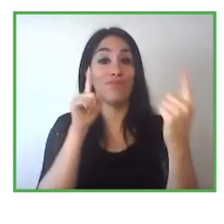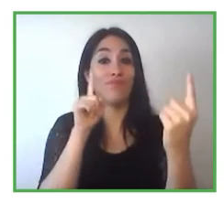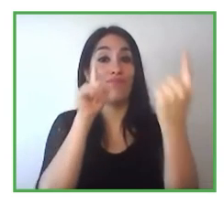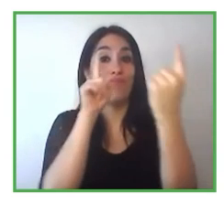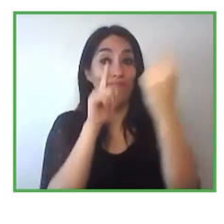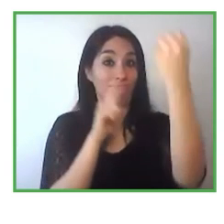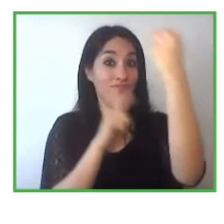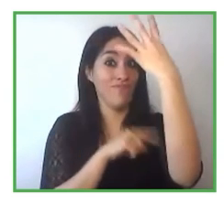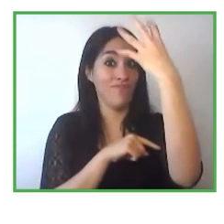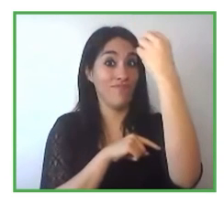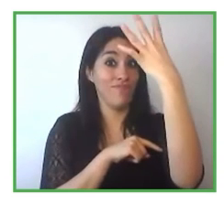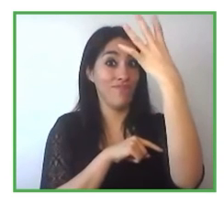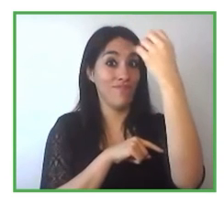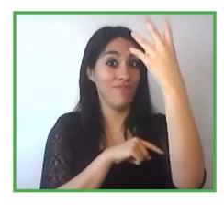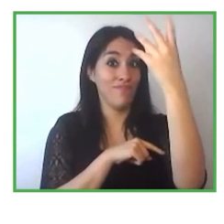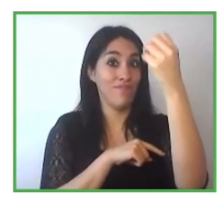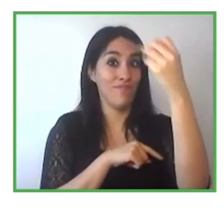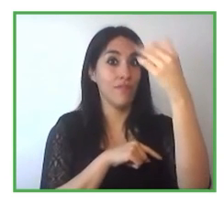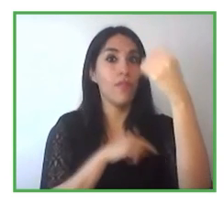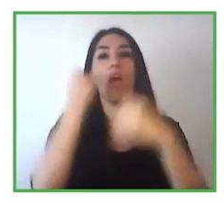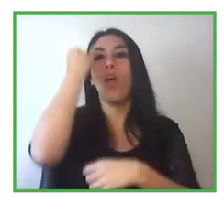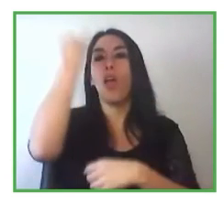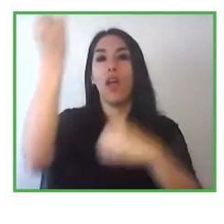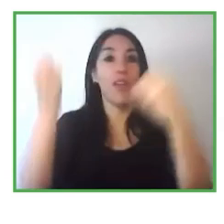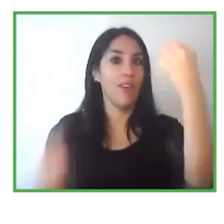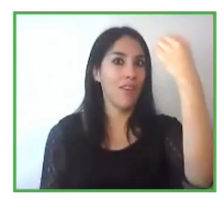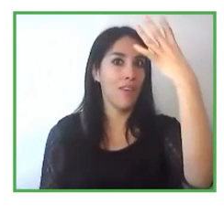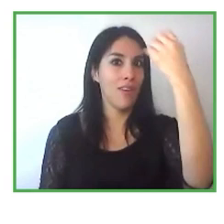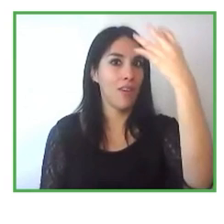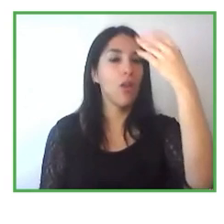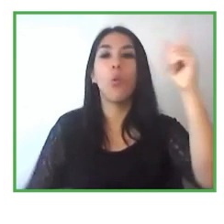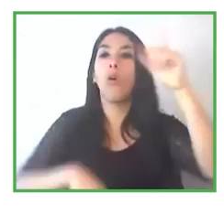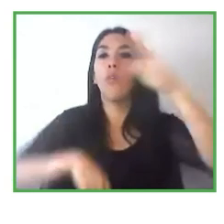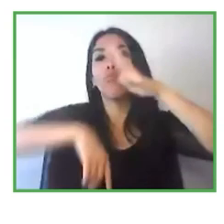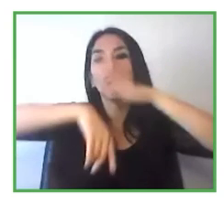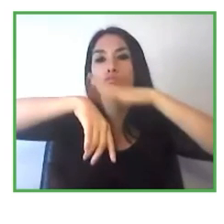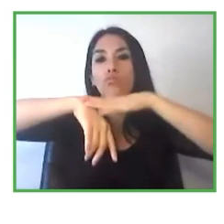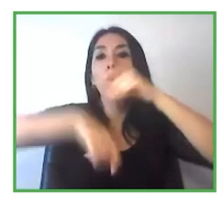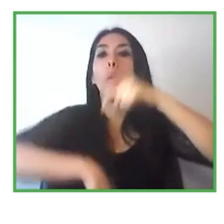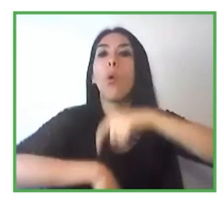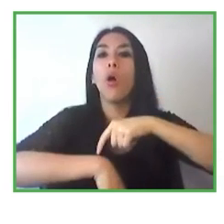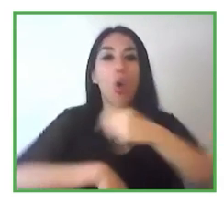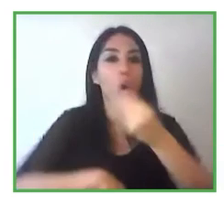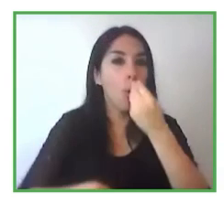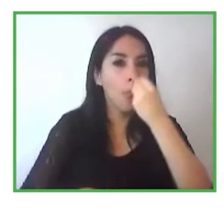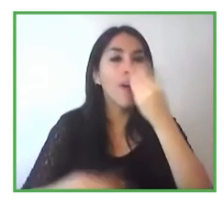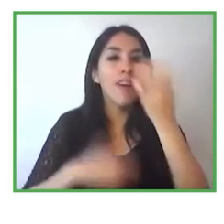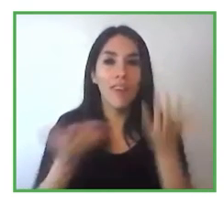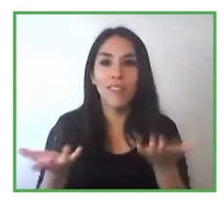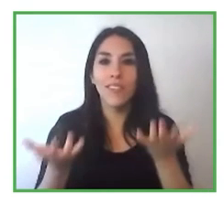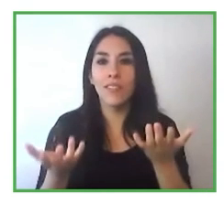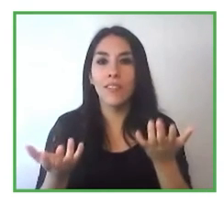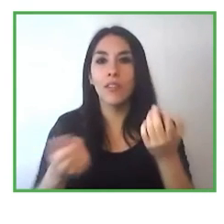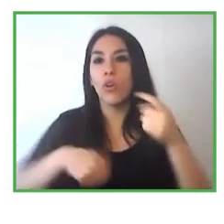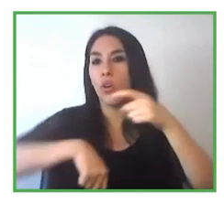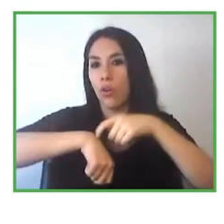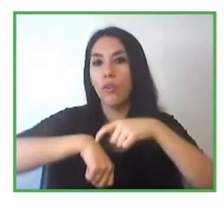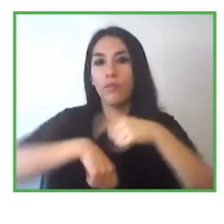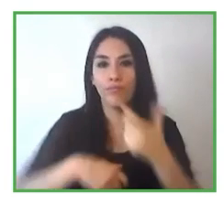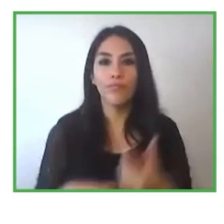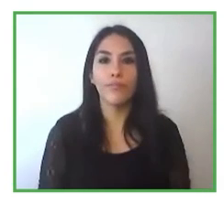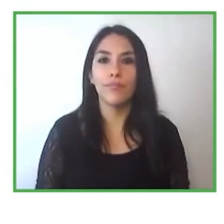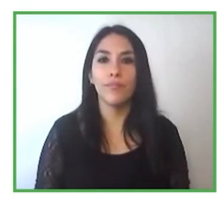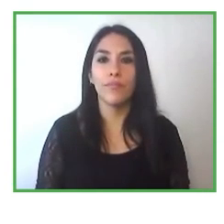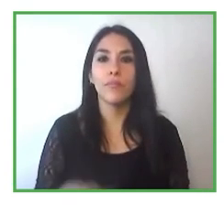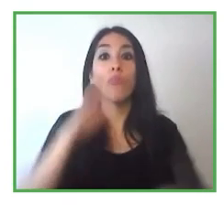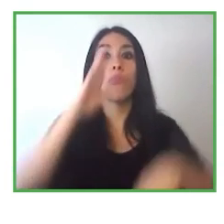ellos y ese bombillo también entonces estaba prendido en el comedor y una vez que